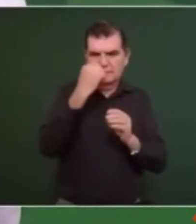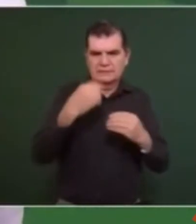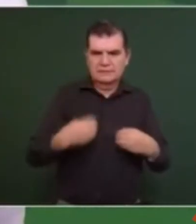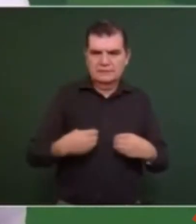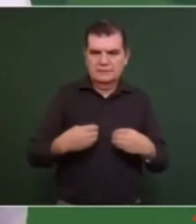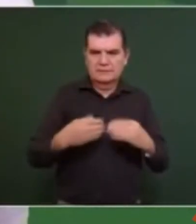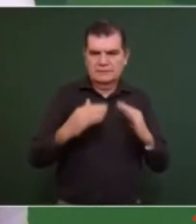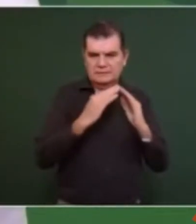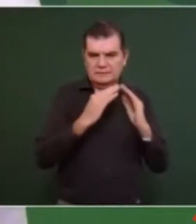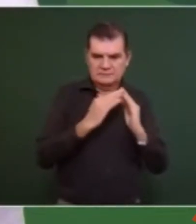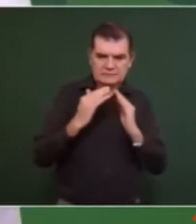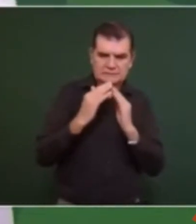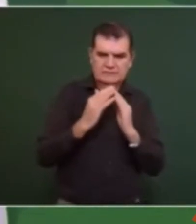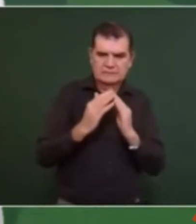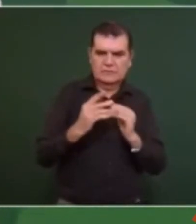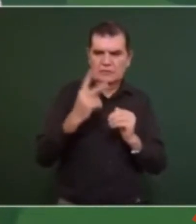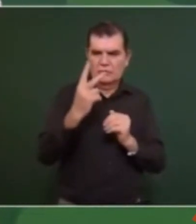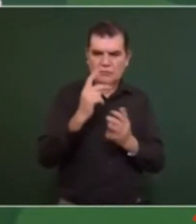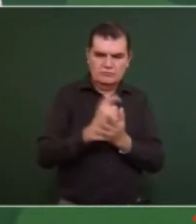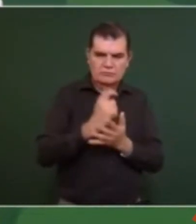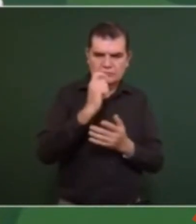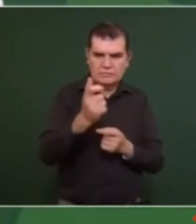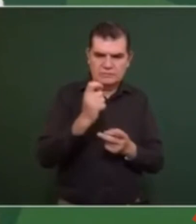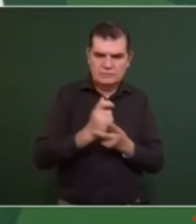dos pagos